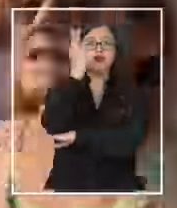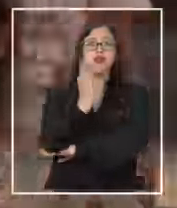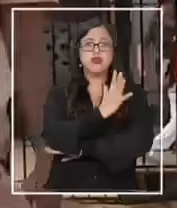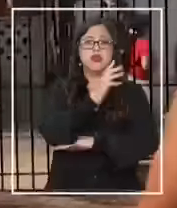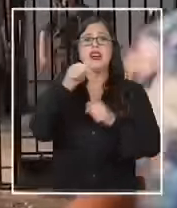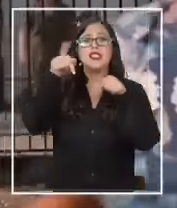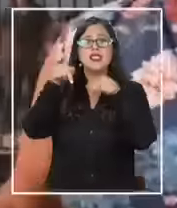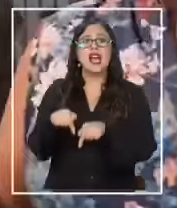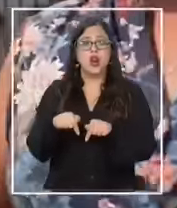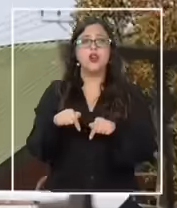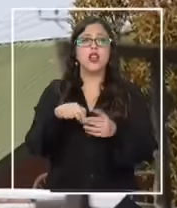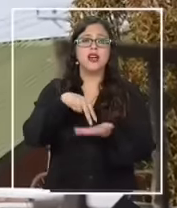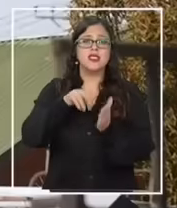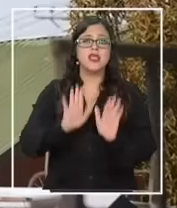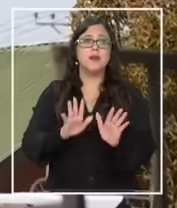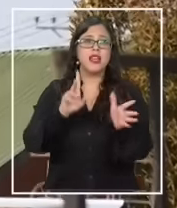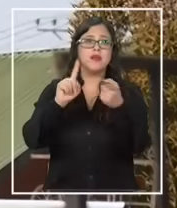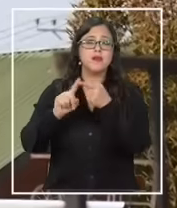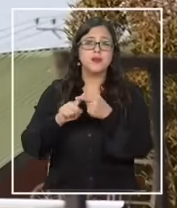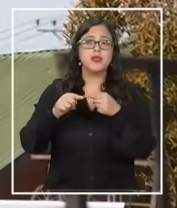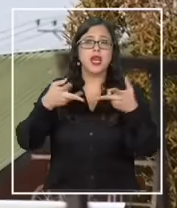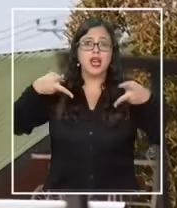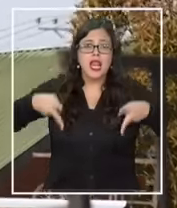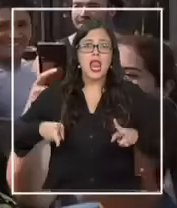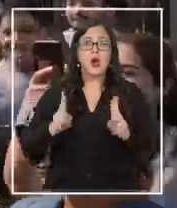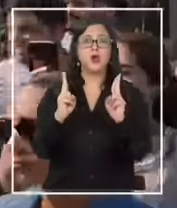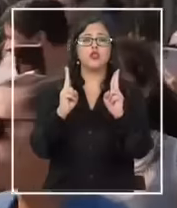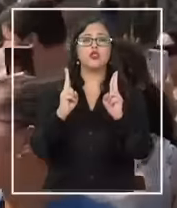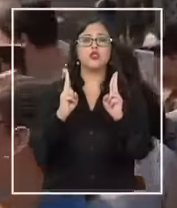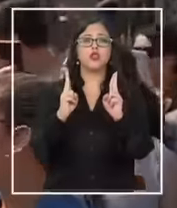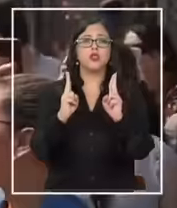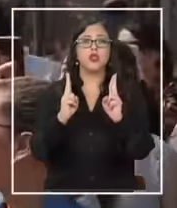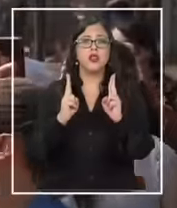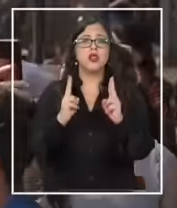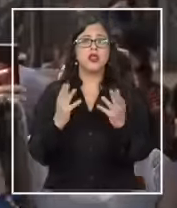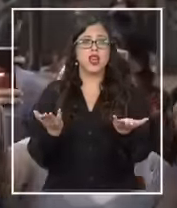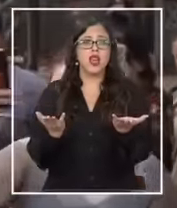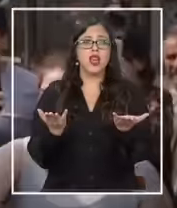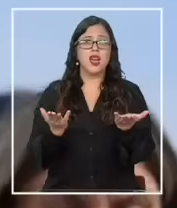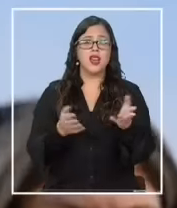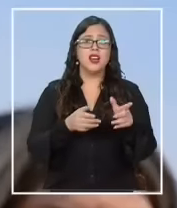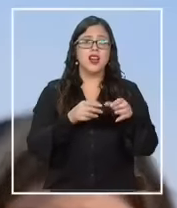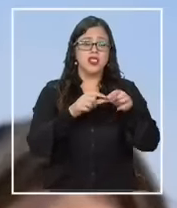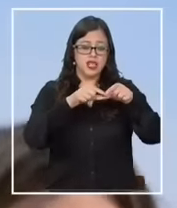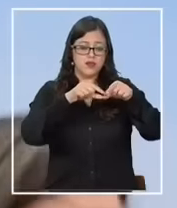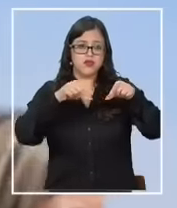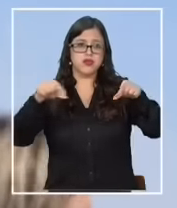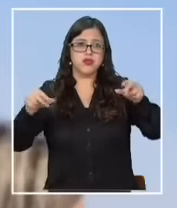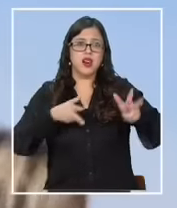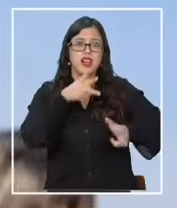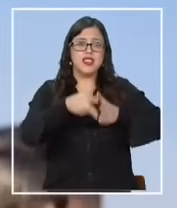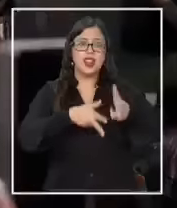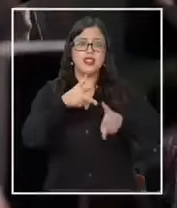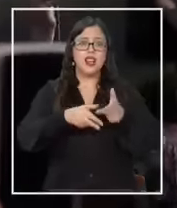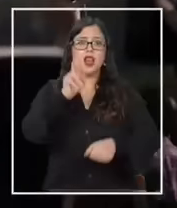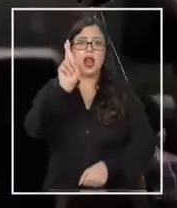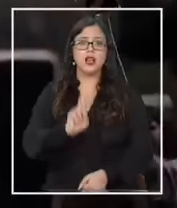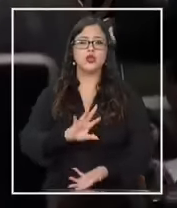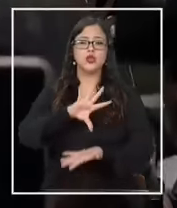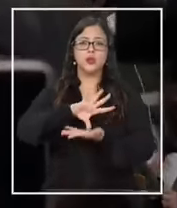se espera que participe en la inauguración de un tramo del esperado tren en la zona sur del país.